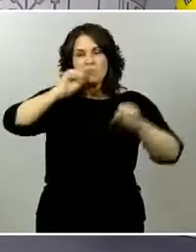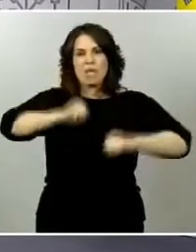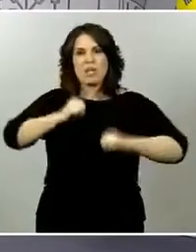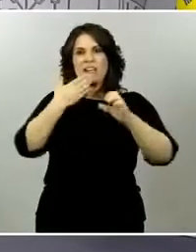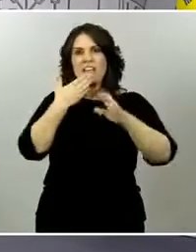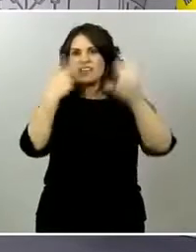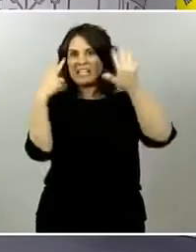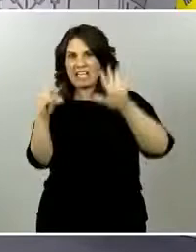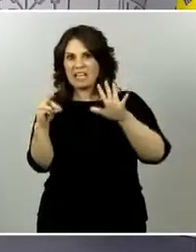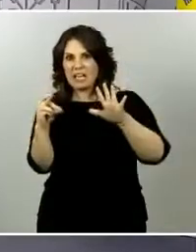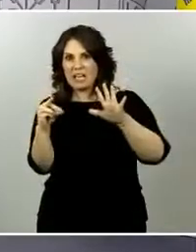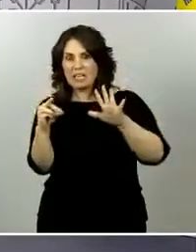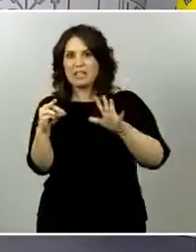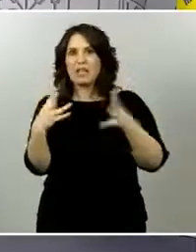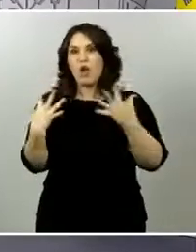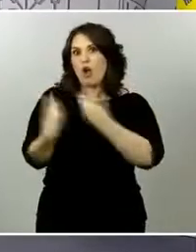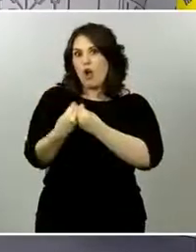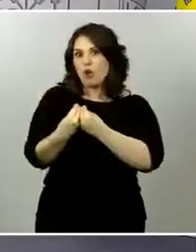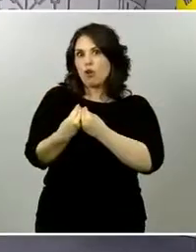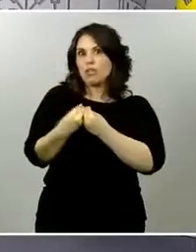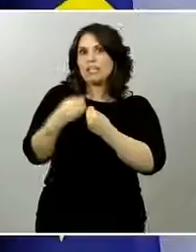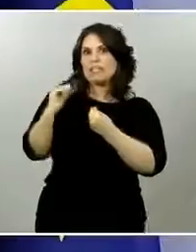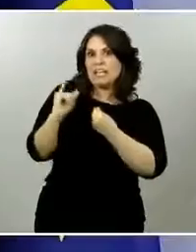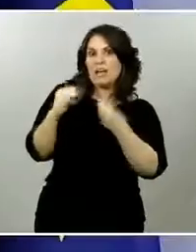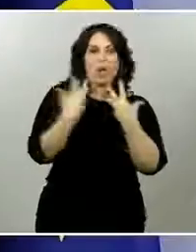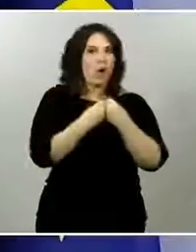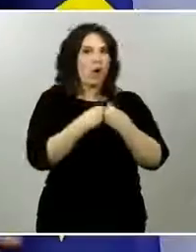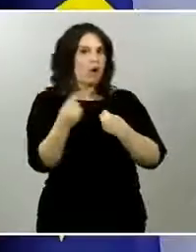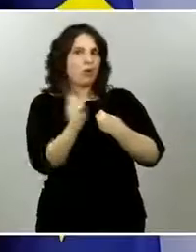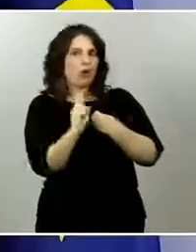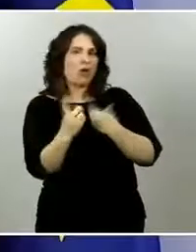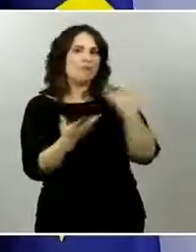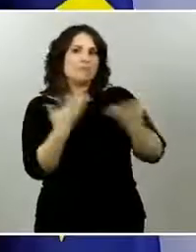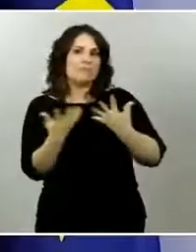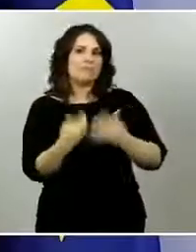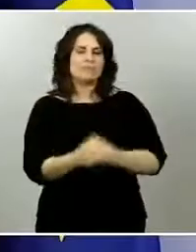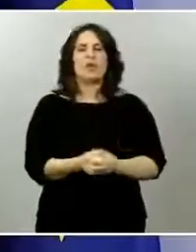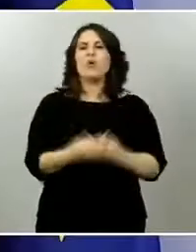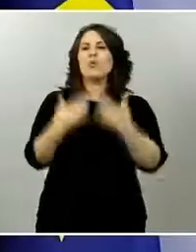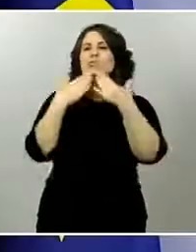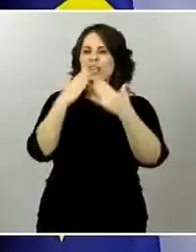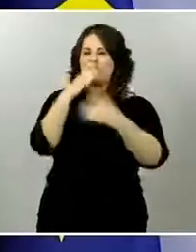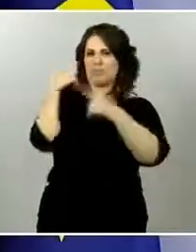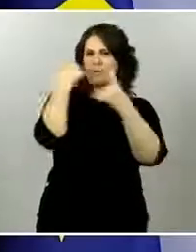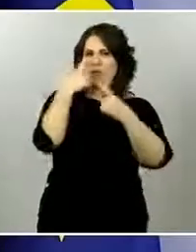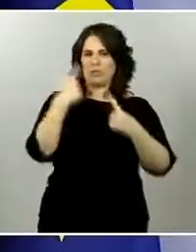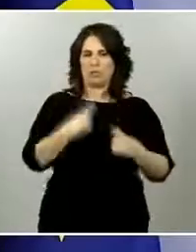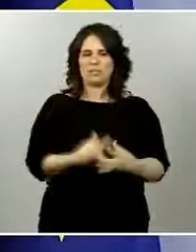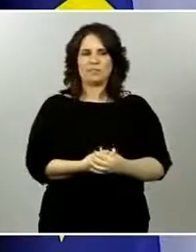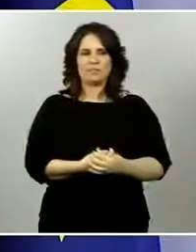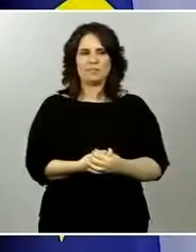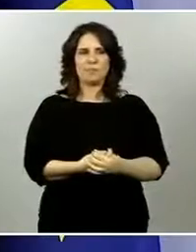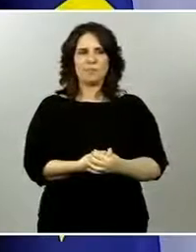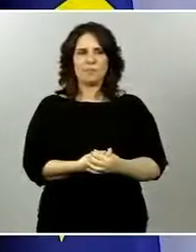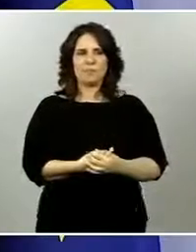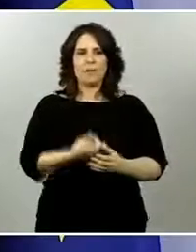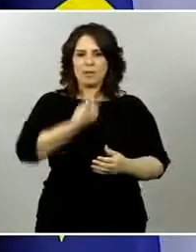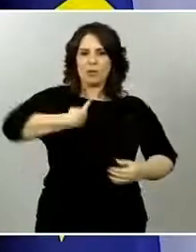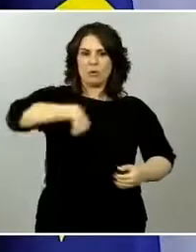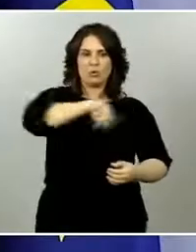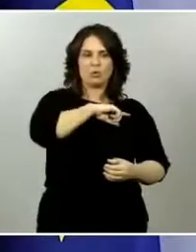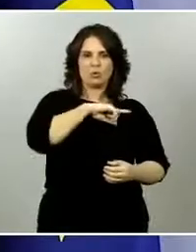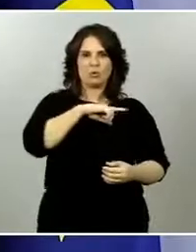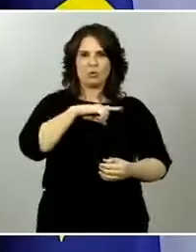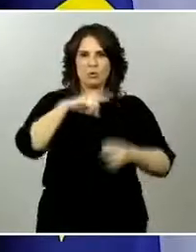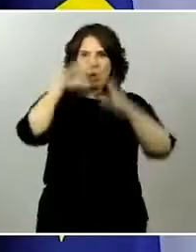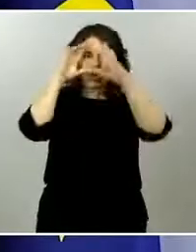el BOE no lo deja del todo claro ¿está permitido ir a ver desde mañana a los mayores de 70 años con quién sí y con quién no?